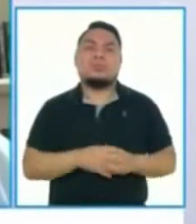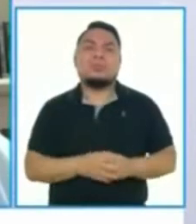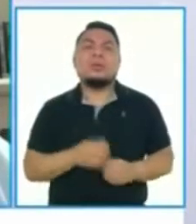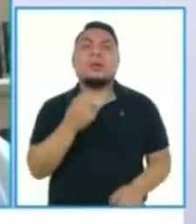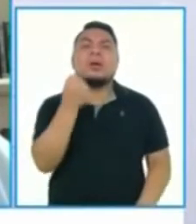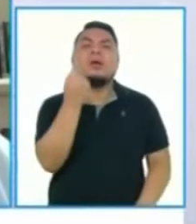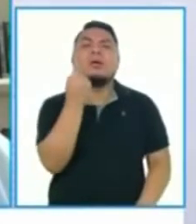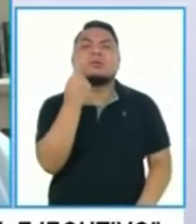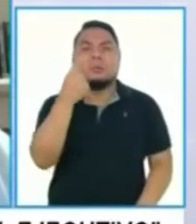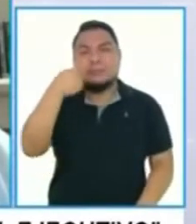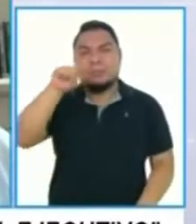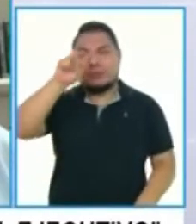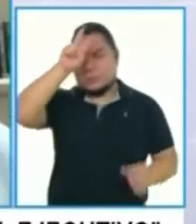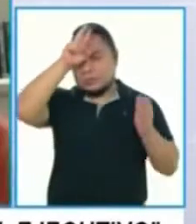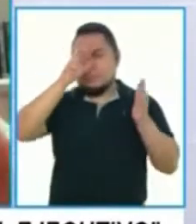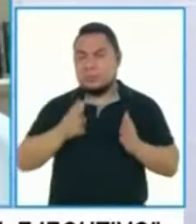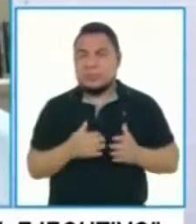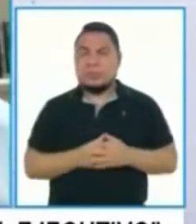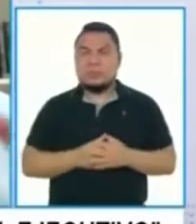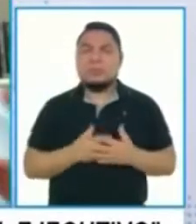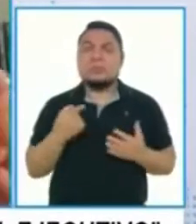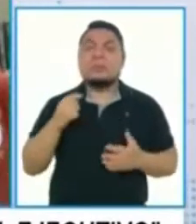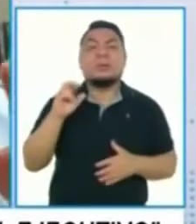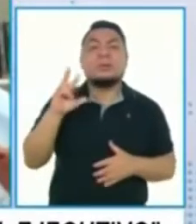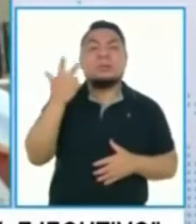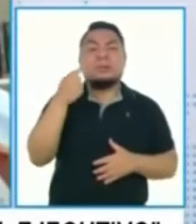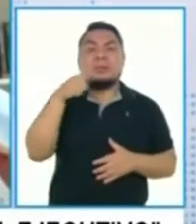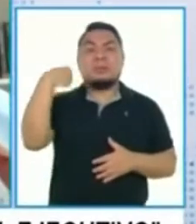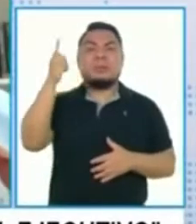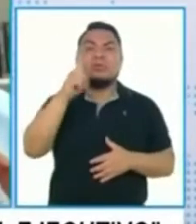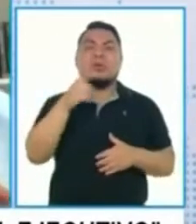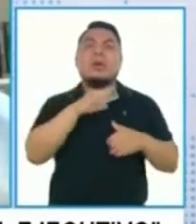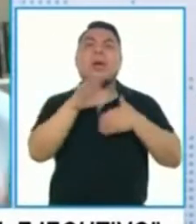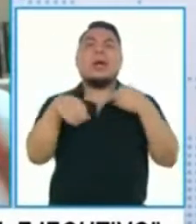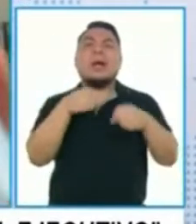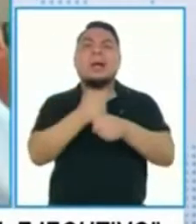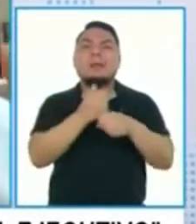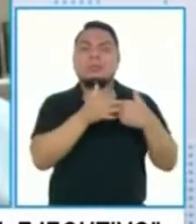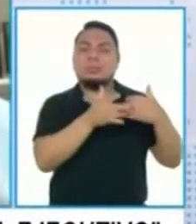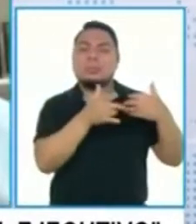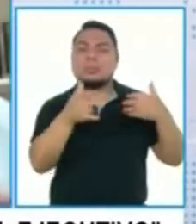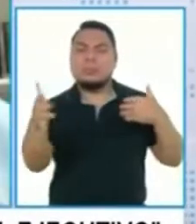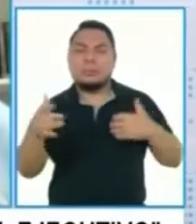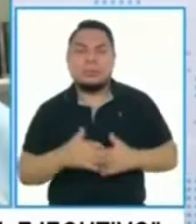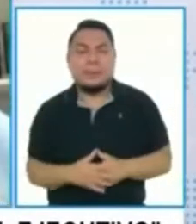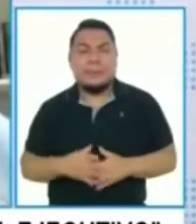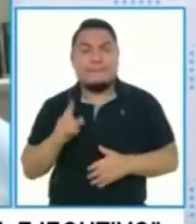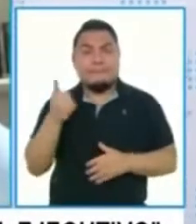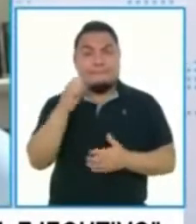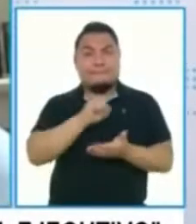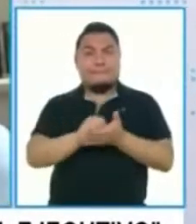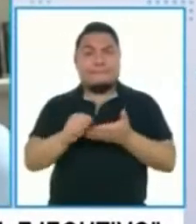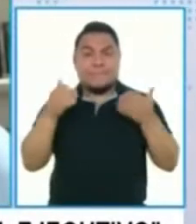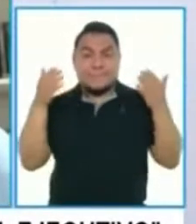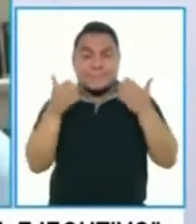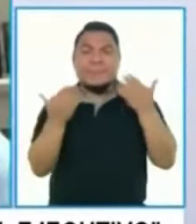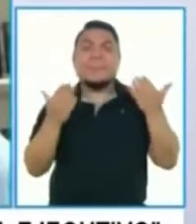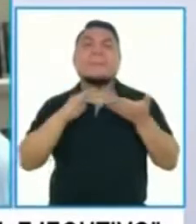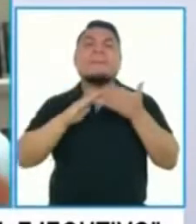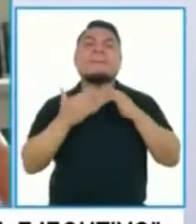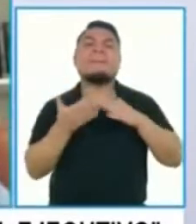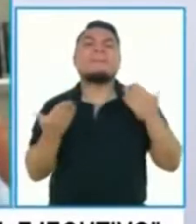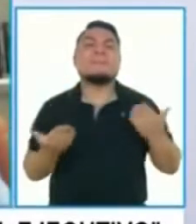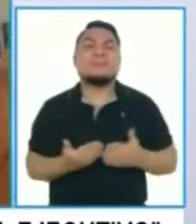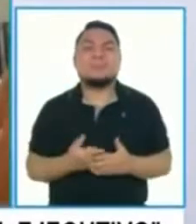millones de peruanos, que no iba a ser el primer trimestre, sino durante todo el año. Y el primer trimestre nos íbamos a enfocar en la población,